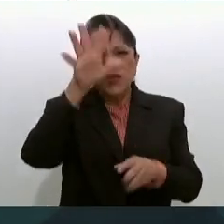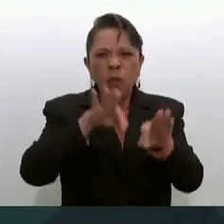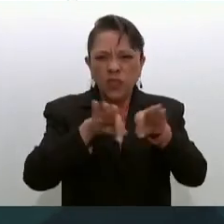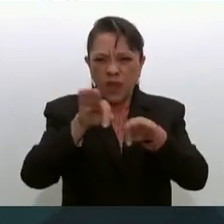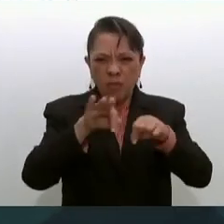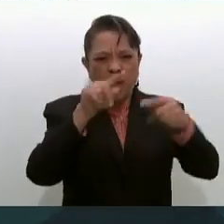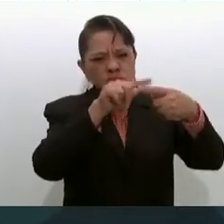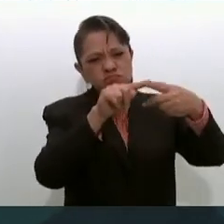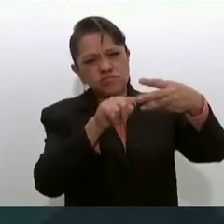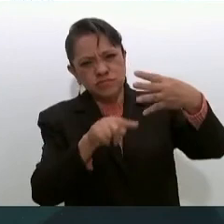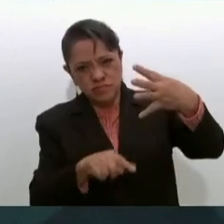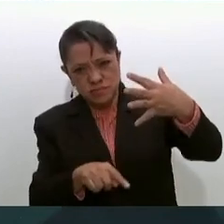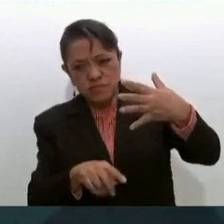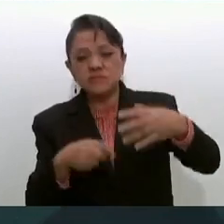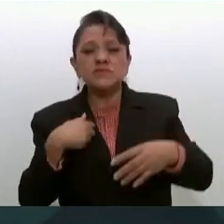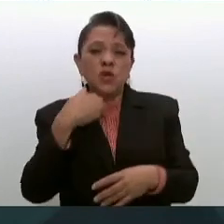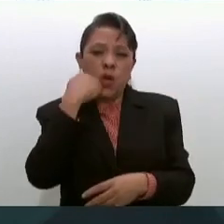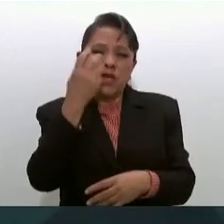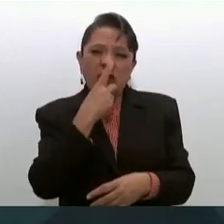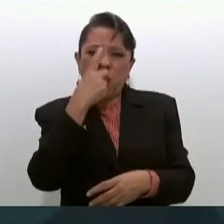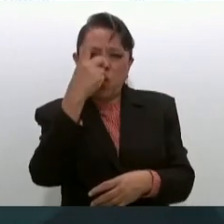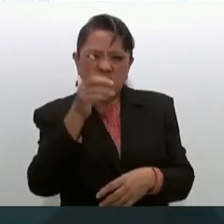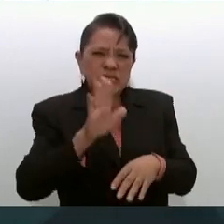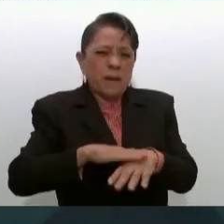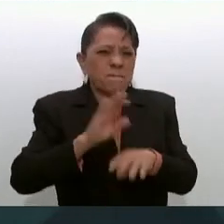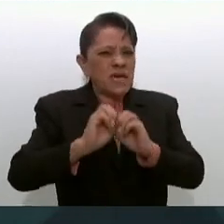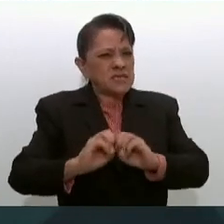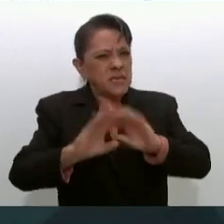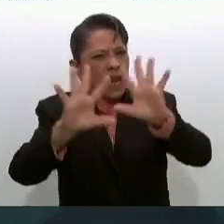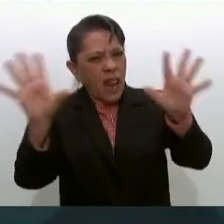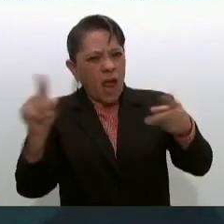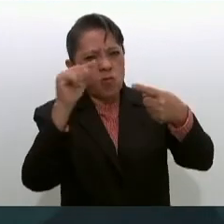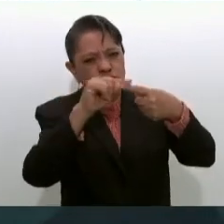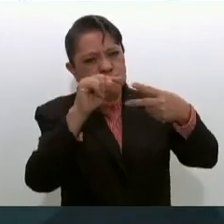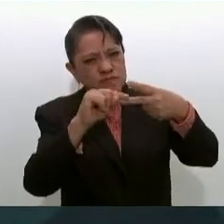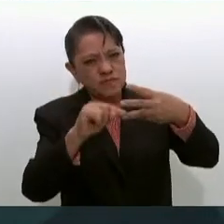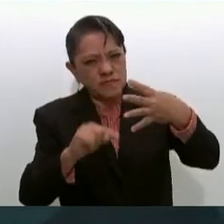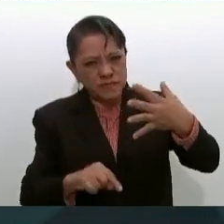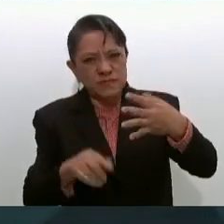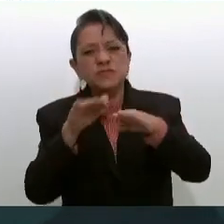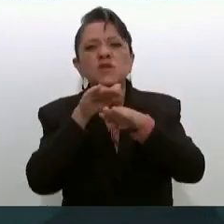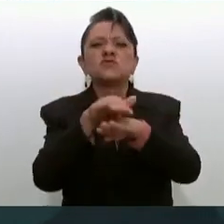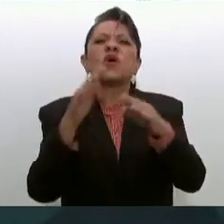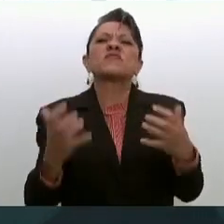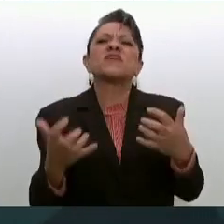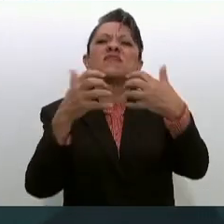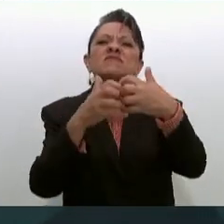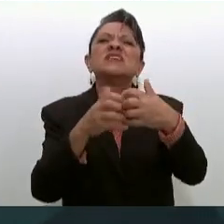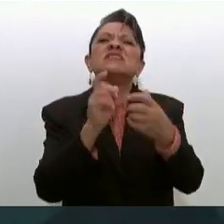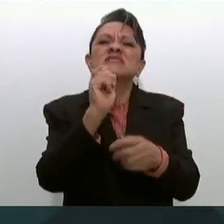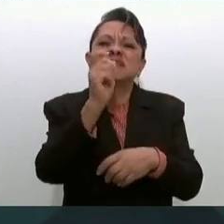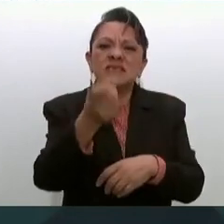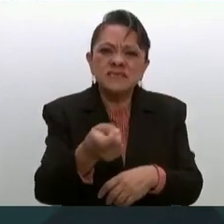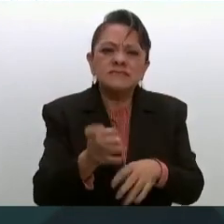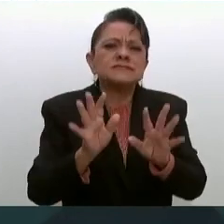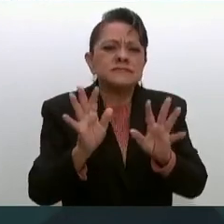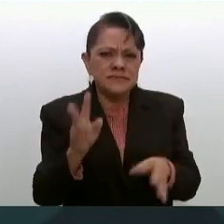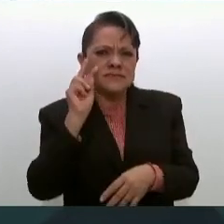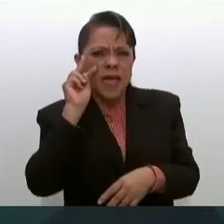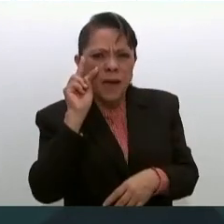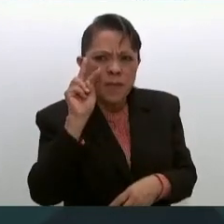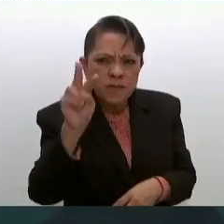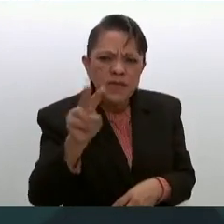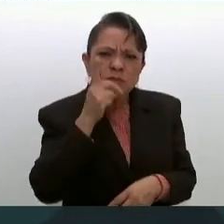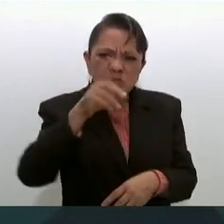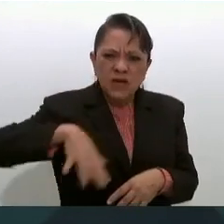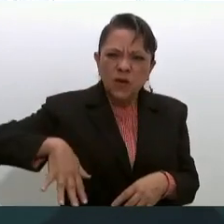señalar algunos puntos un poco más claros sobre la infraestructura. ¿En qué consiste? Ya lo vimos, lo señaló